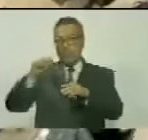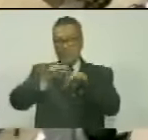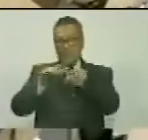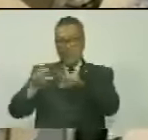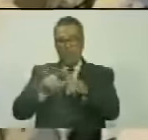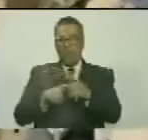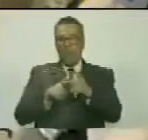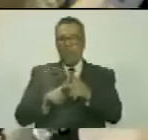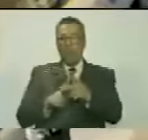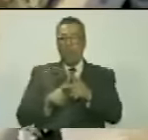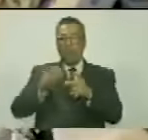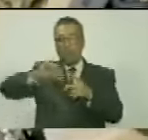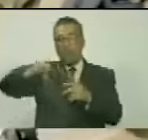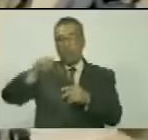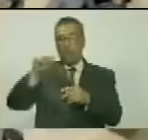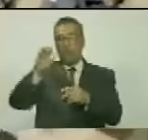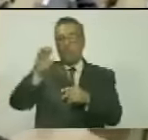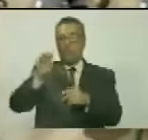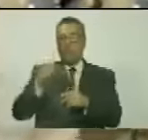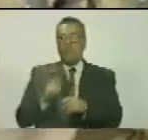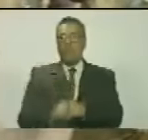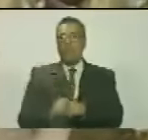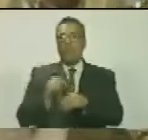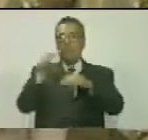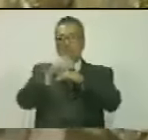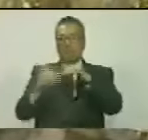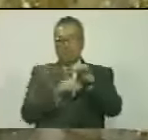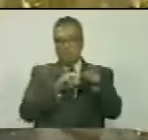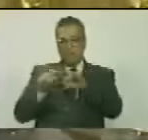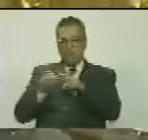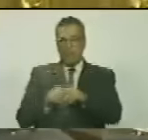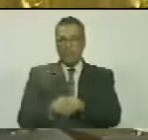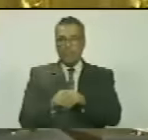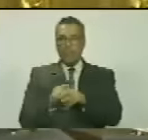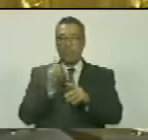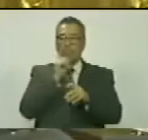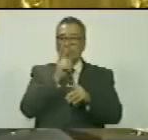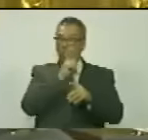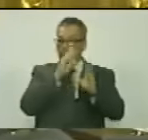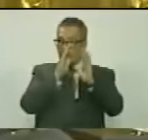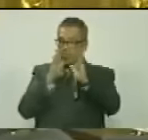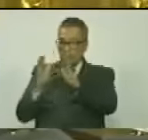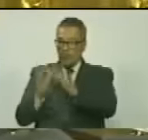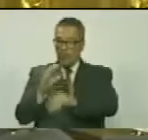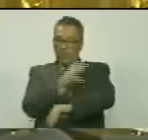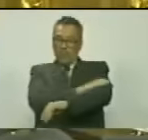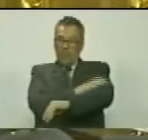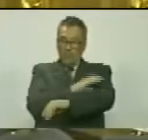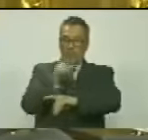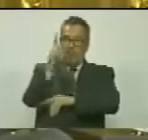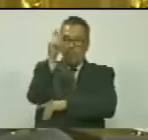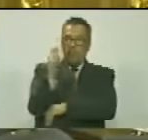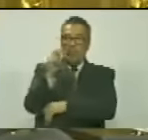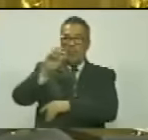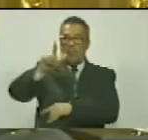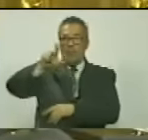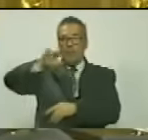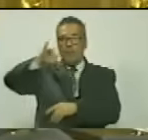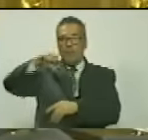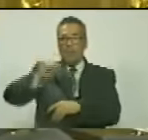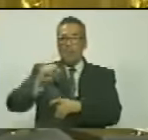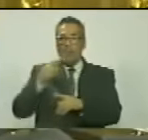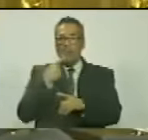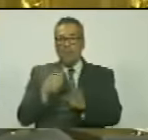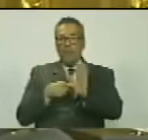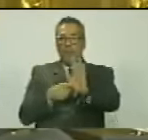secretaria y al ciudadano José Omar Molina Palencia como subsecretario. En nombre de la fracción de la oposición, el diputado Luis Augusto Romero